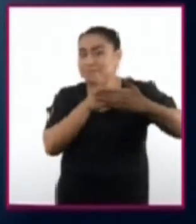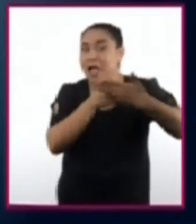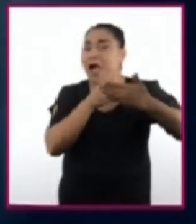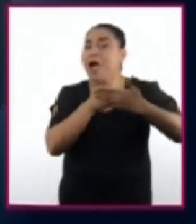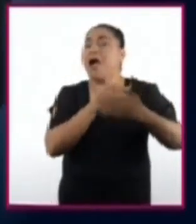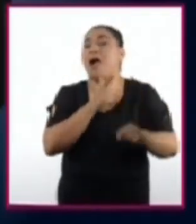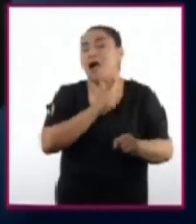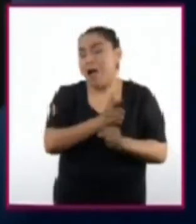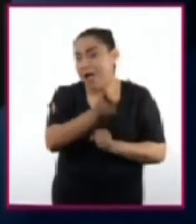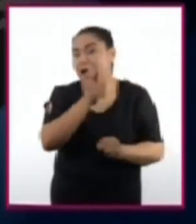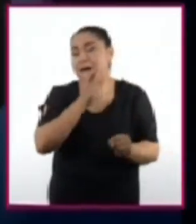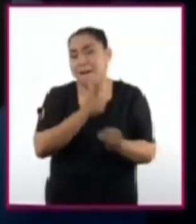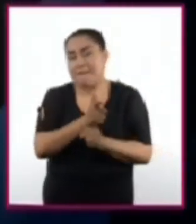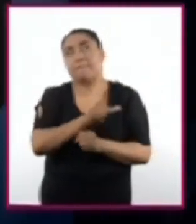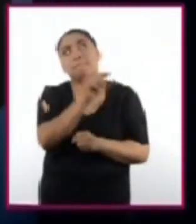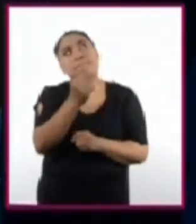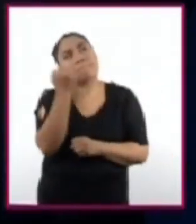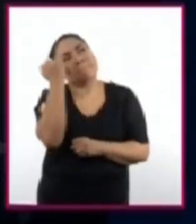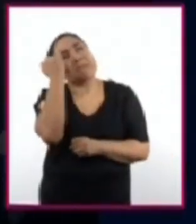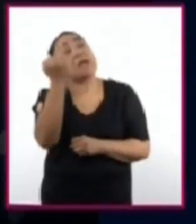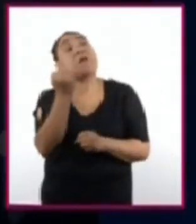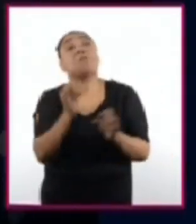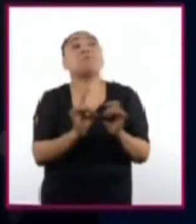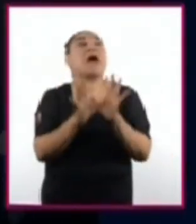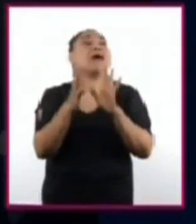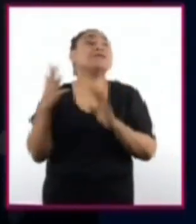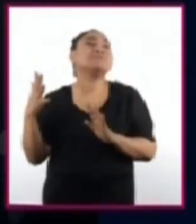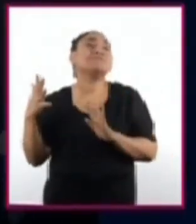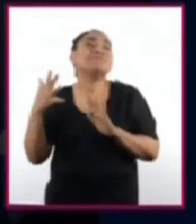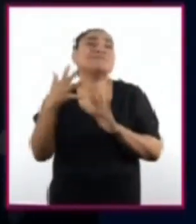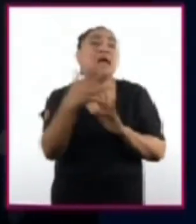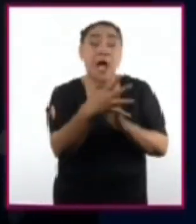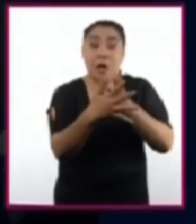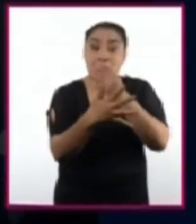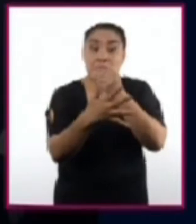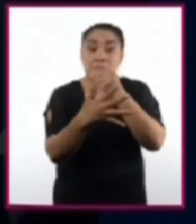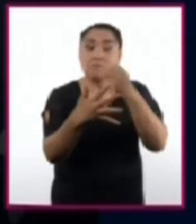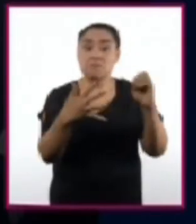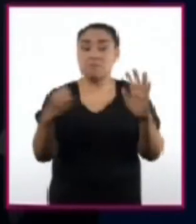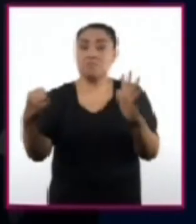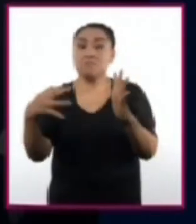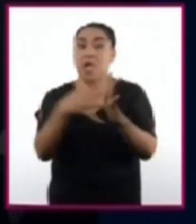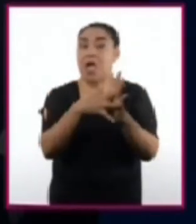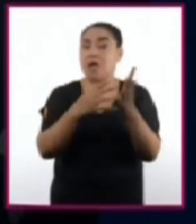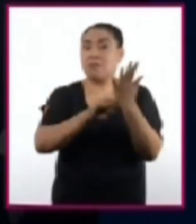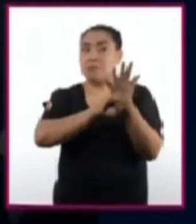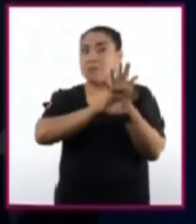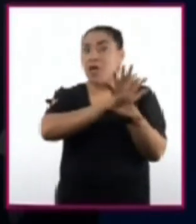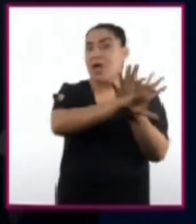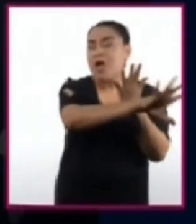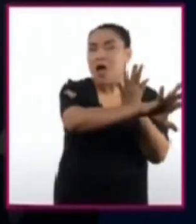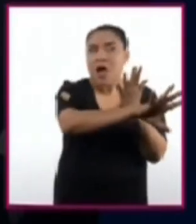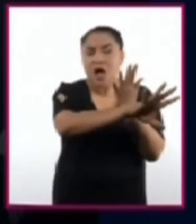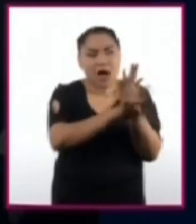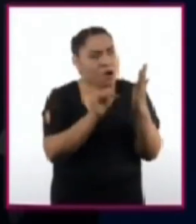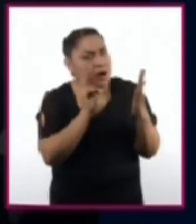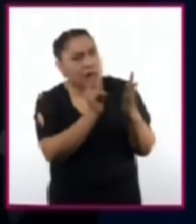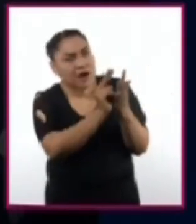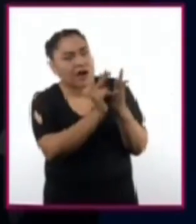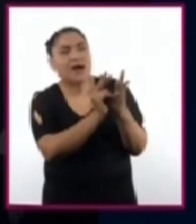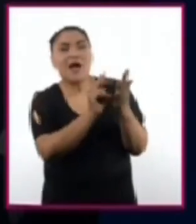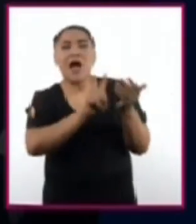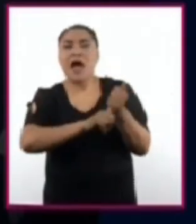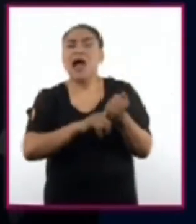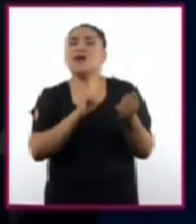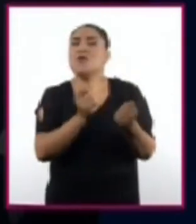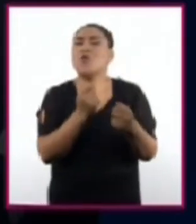Por ocurrencia, puso su mano y observó que los rayos la atravesaban y producían sobre la placa la sombra de